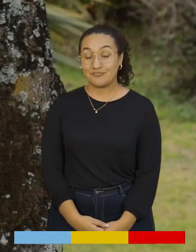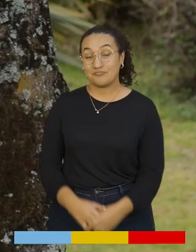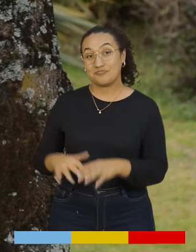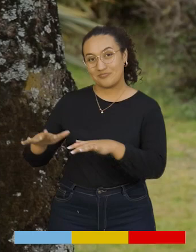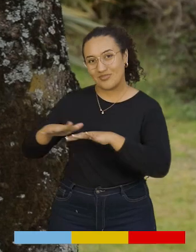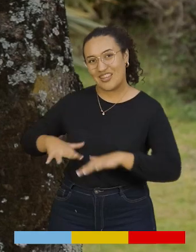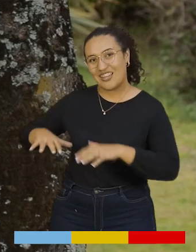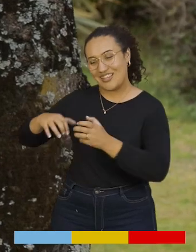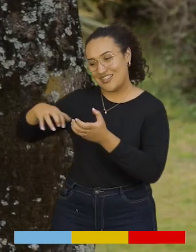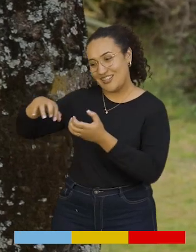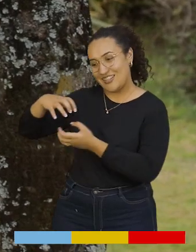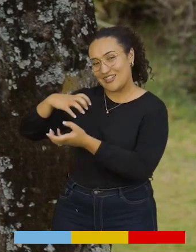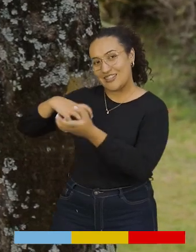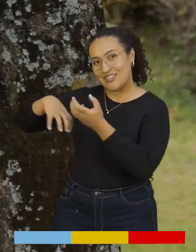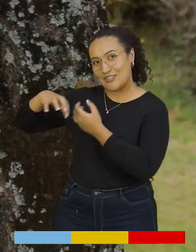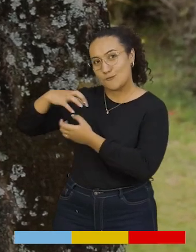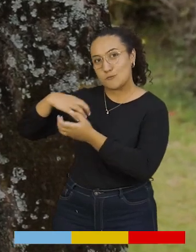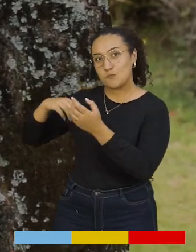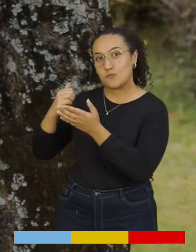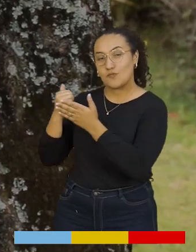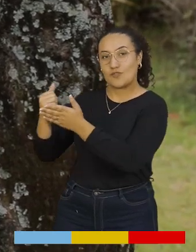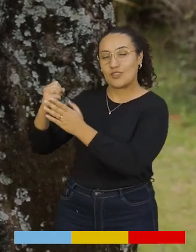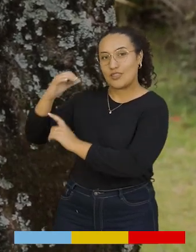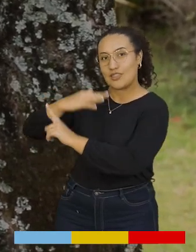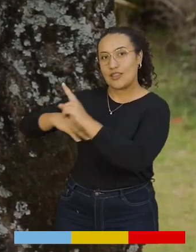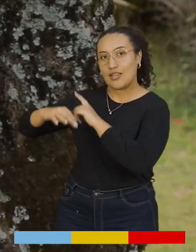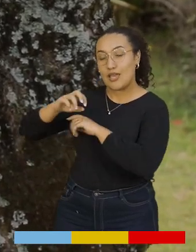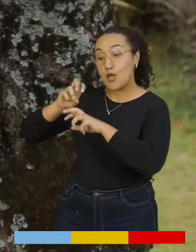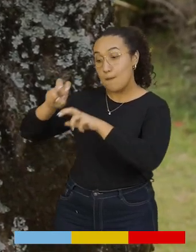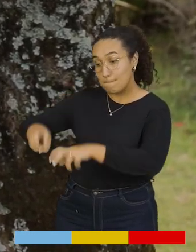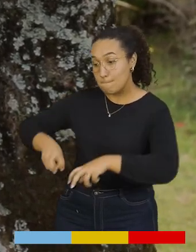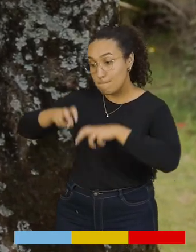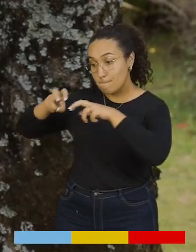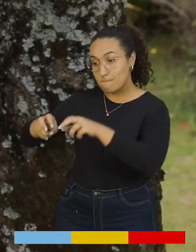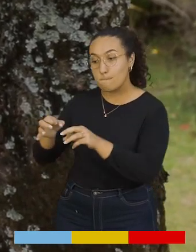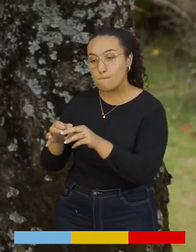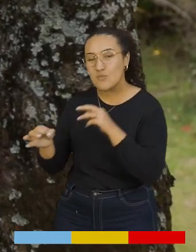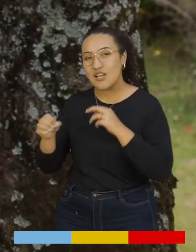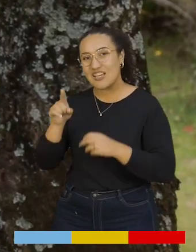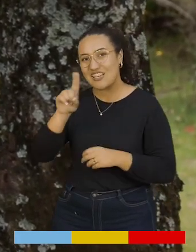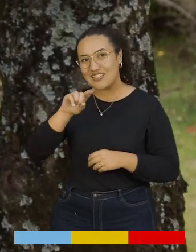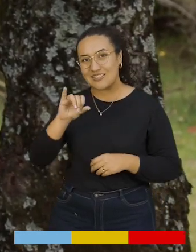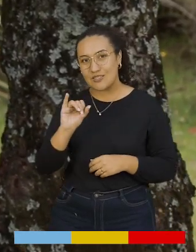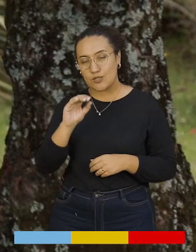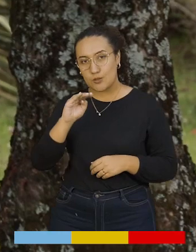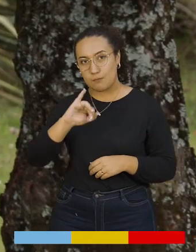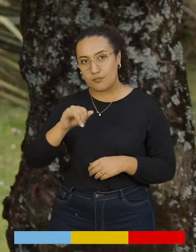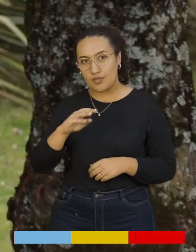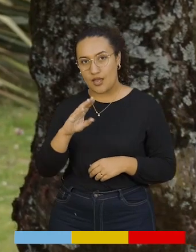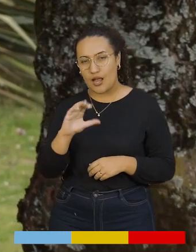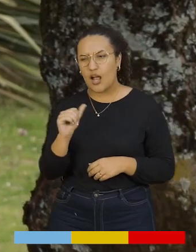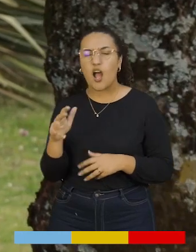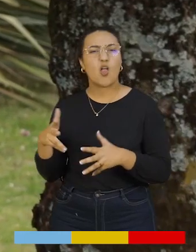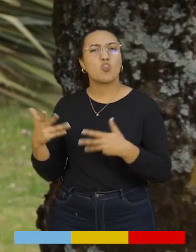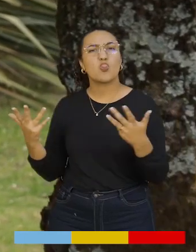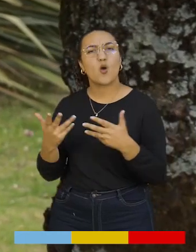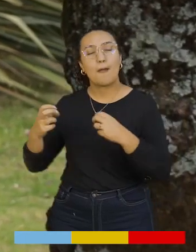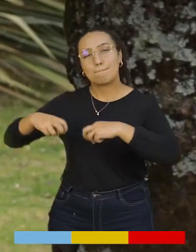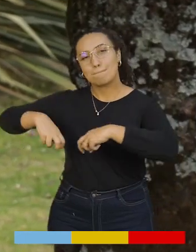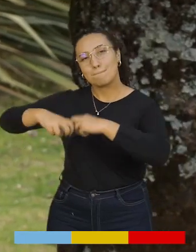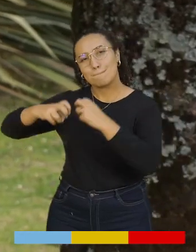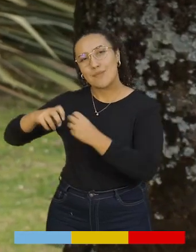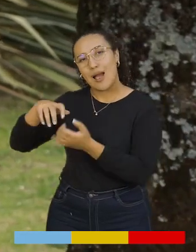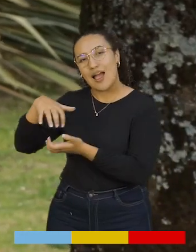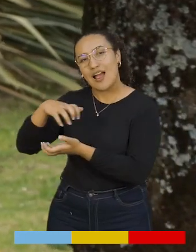Bueno, y en Ecológicamente nos fuimos hasta el vivero municipal de Simijaca. ¿En dónde está ubicado? En el parque